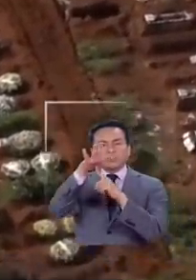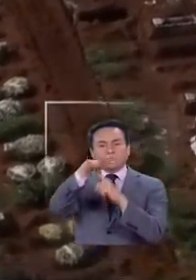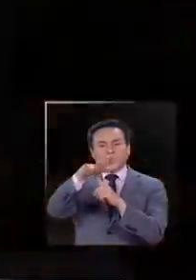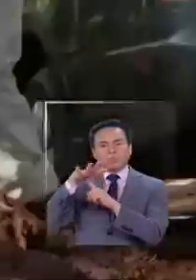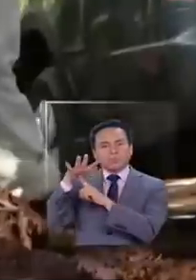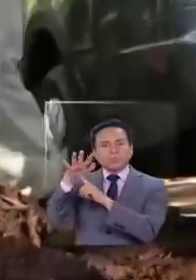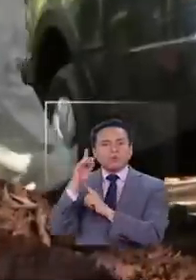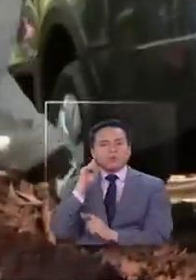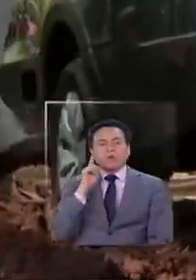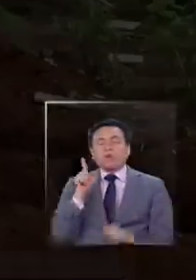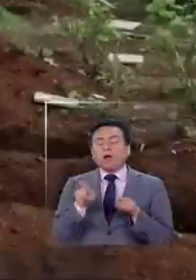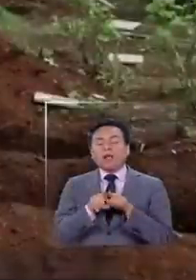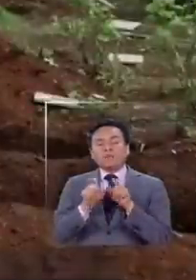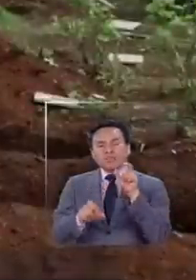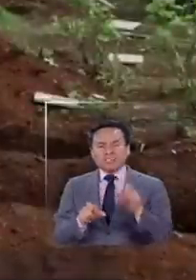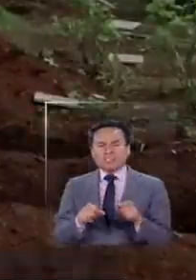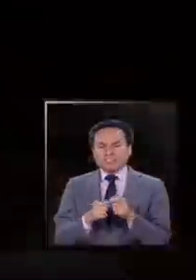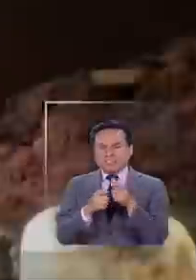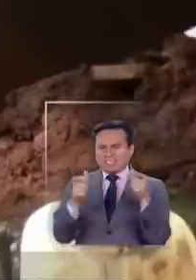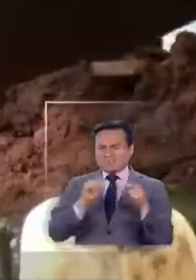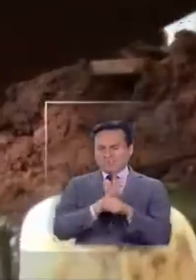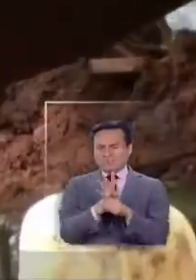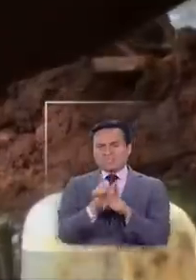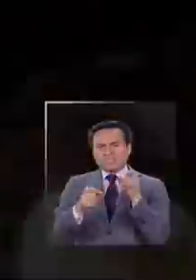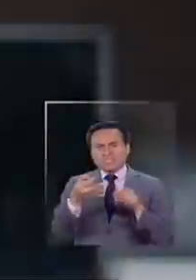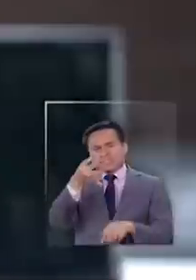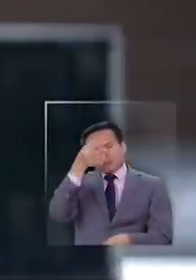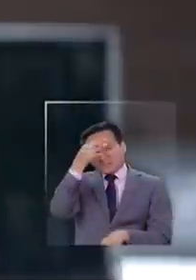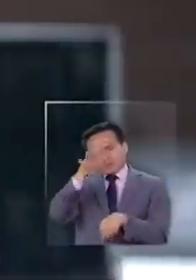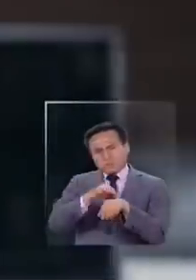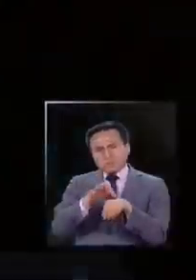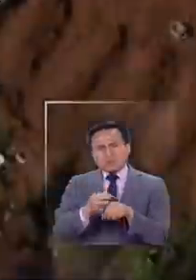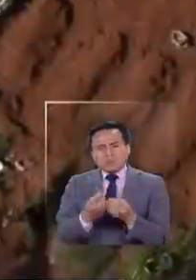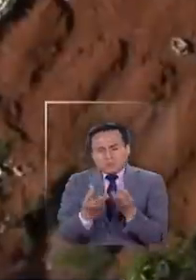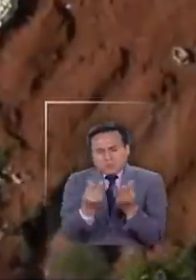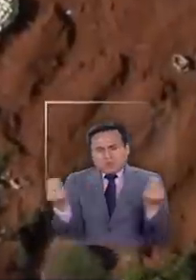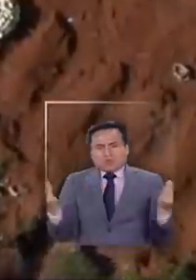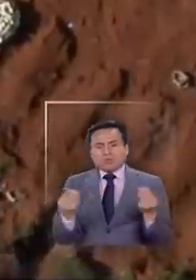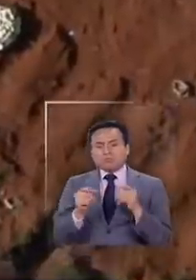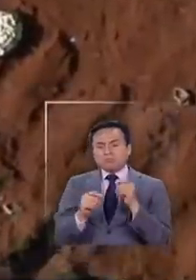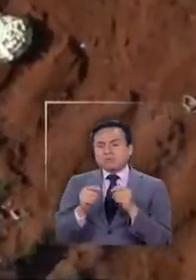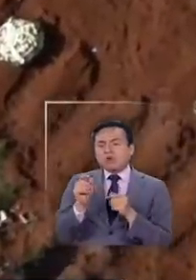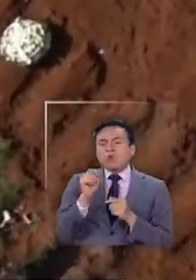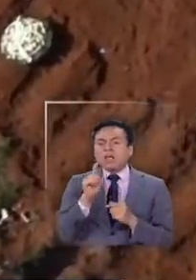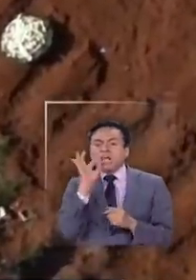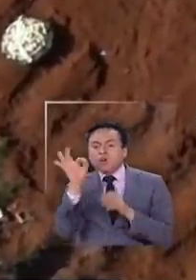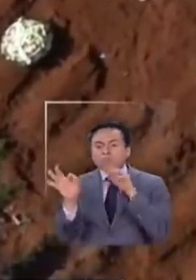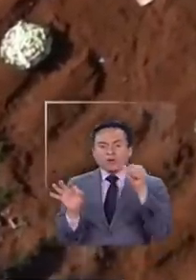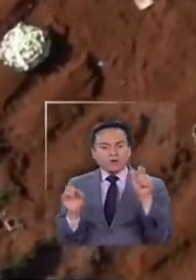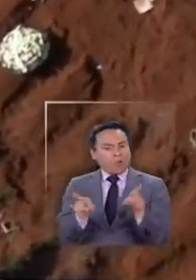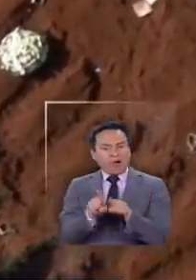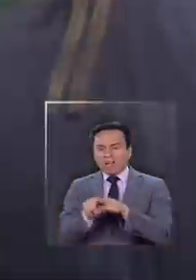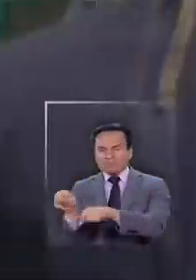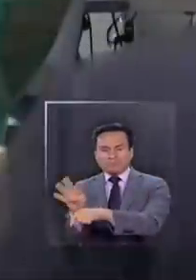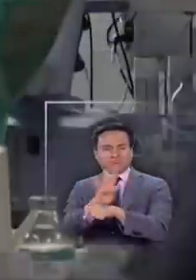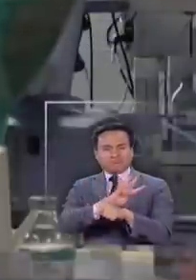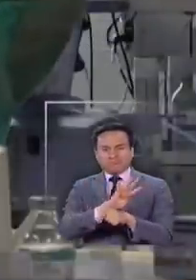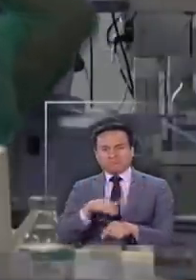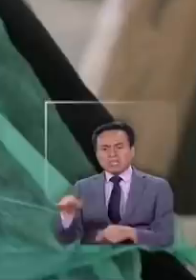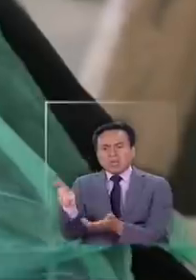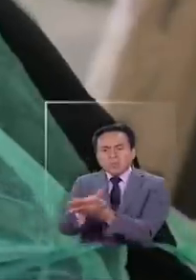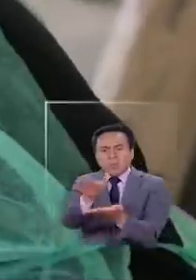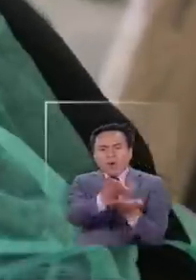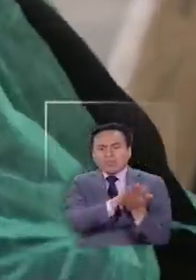La pandemia crece, los casos se multiplican. La enfermedad no discrimina entre ricos o pobres. Los